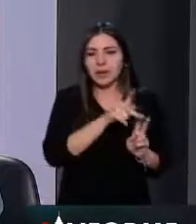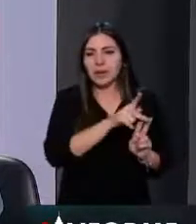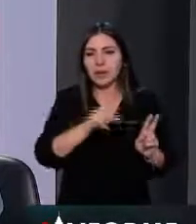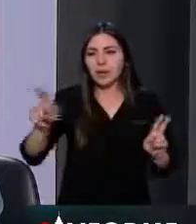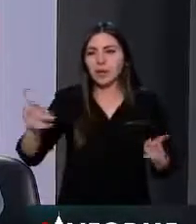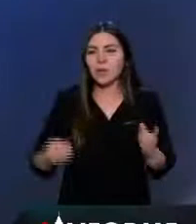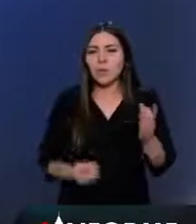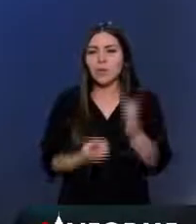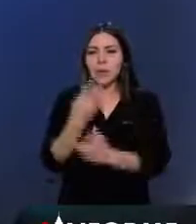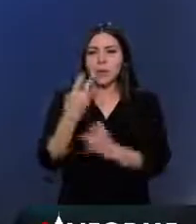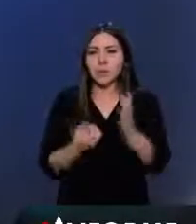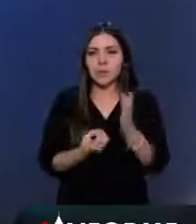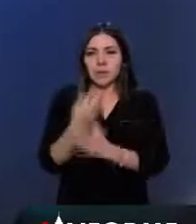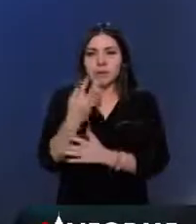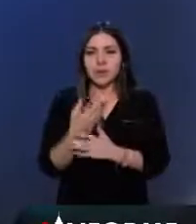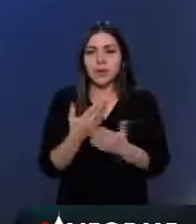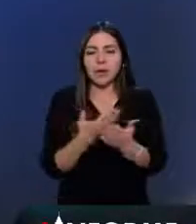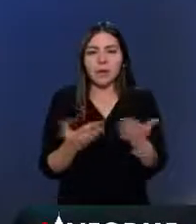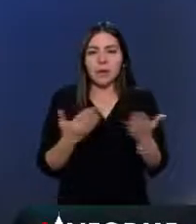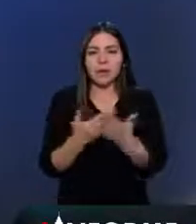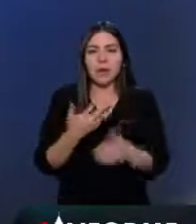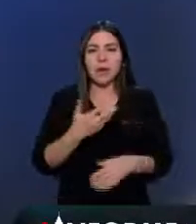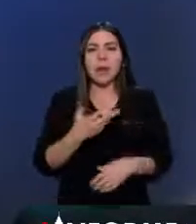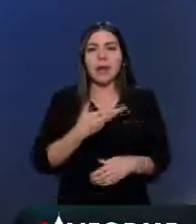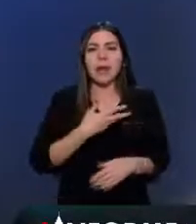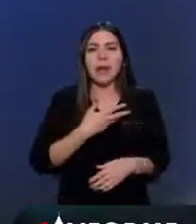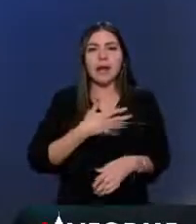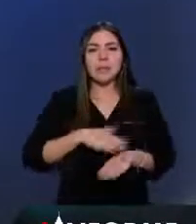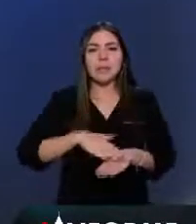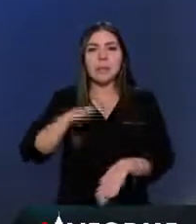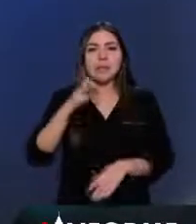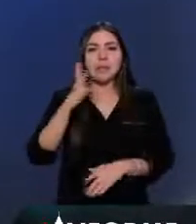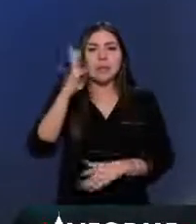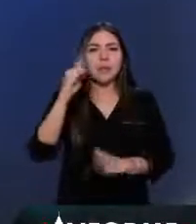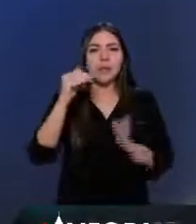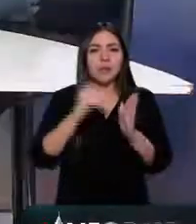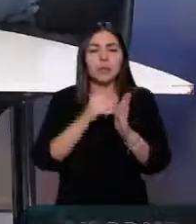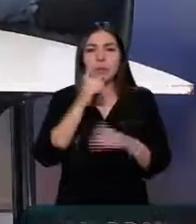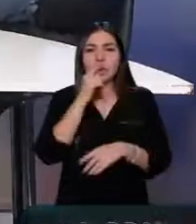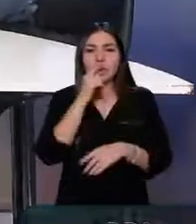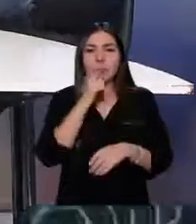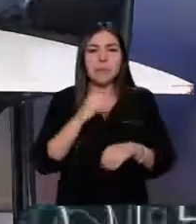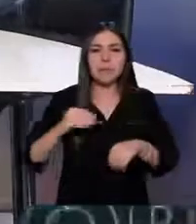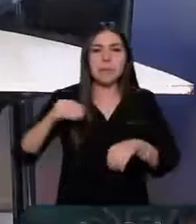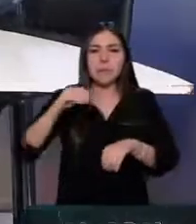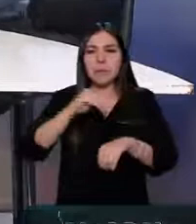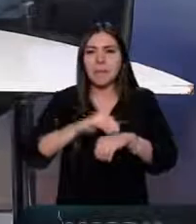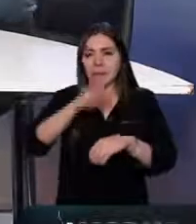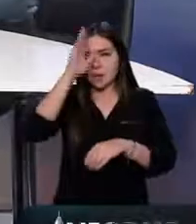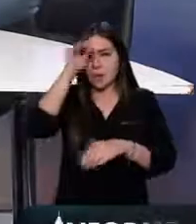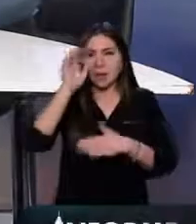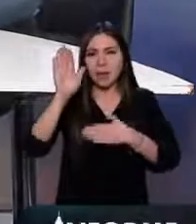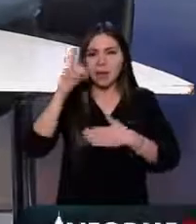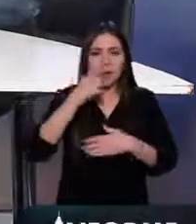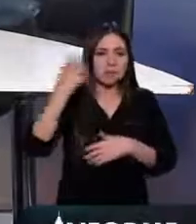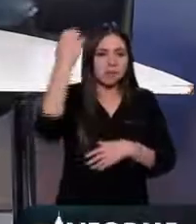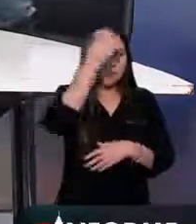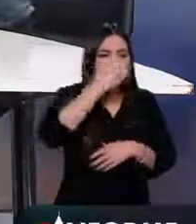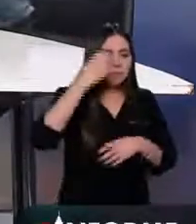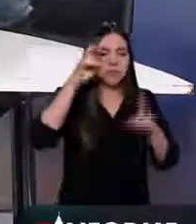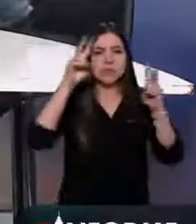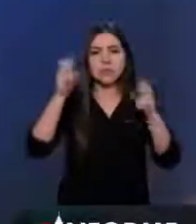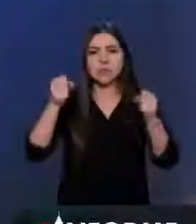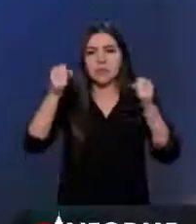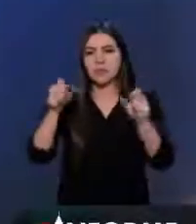policías. Y hay, en resumen, 4 mil policías más que se agregan a este compromiso de supervisar la seguridad